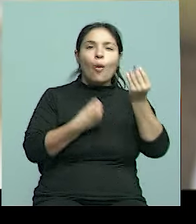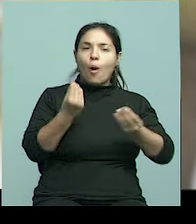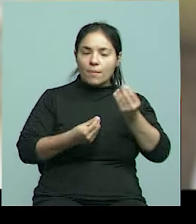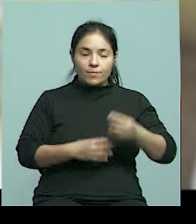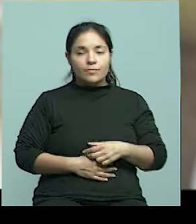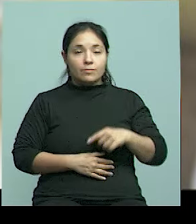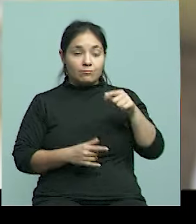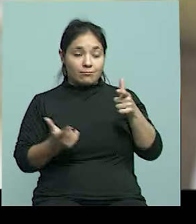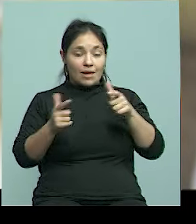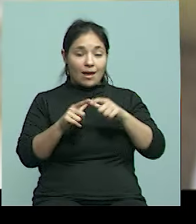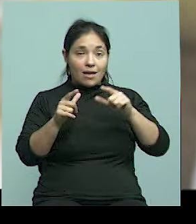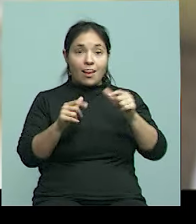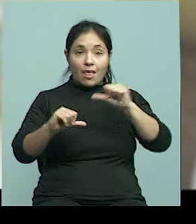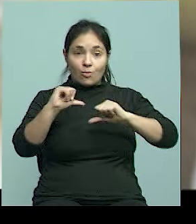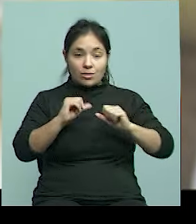2007.